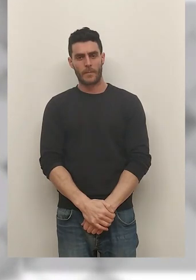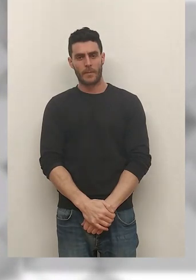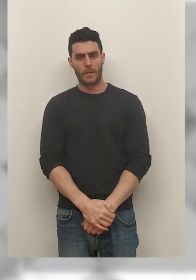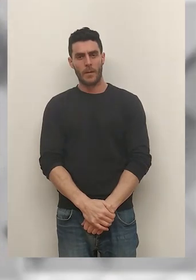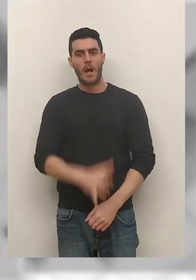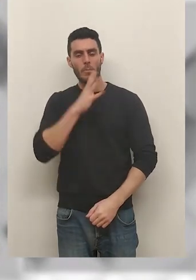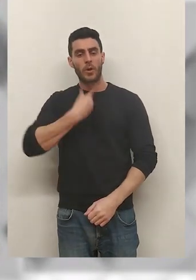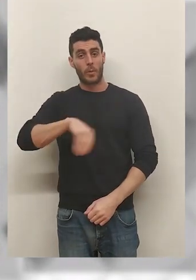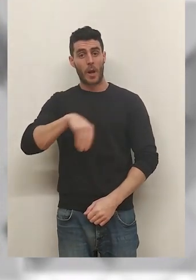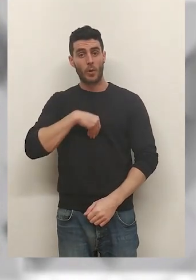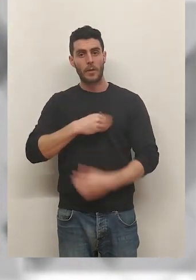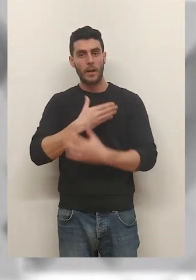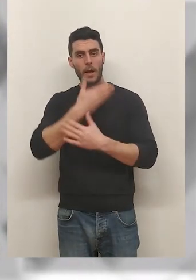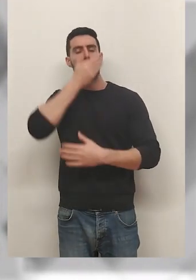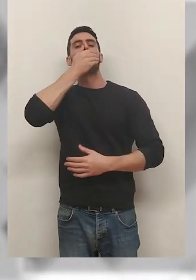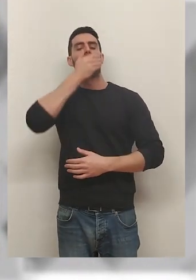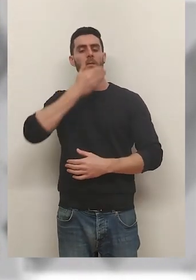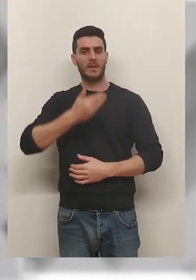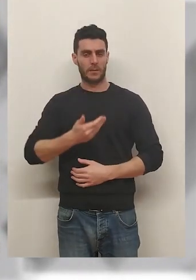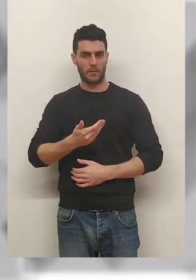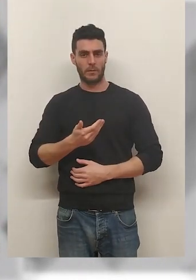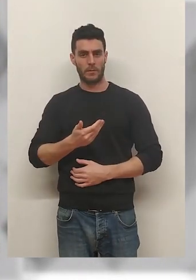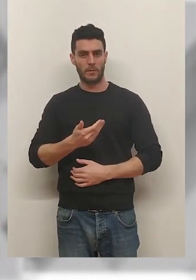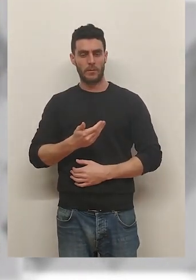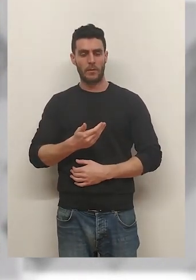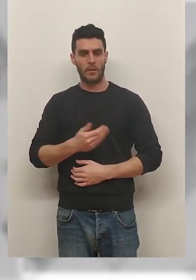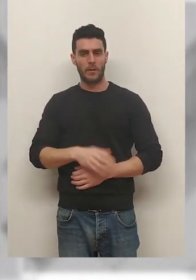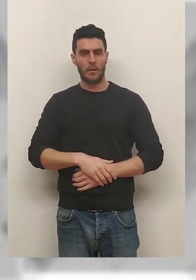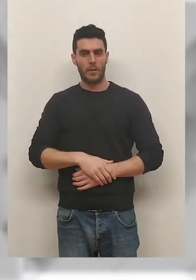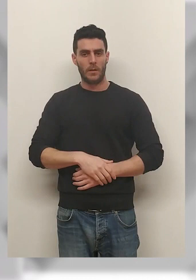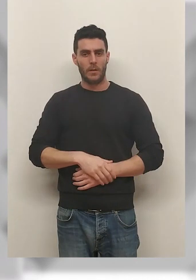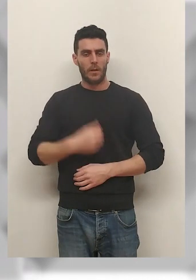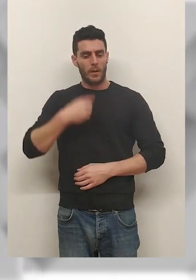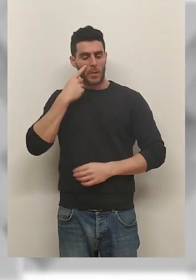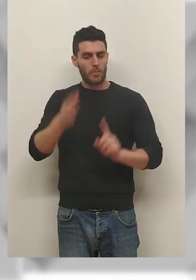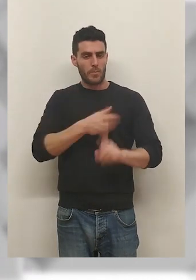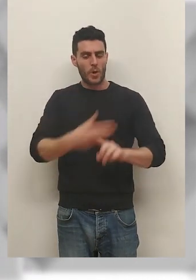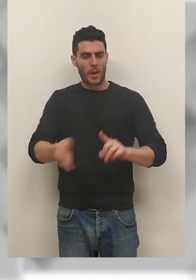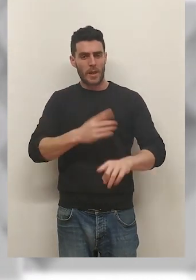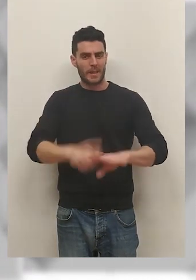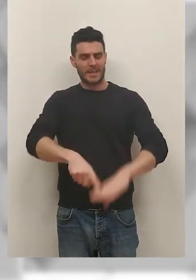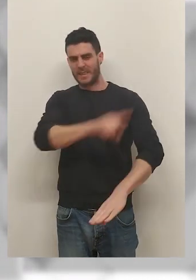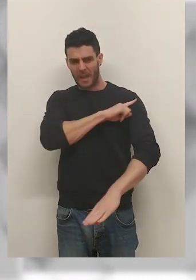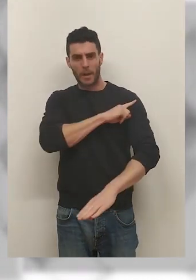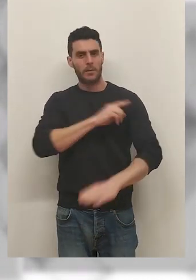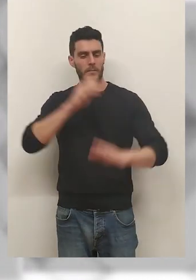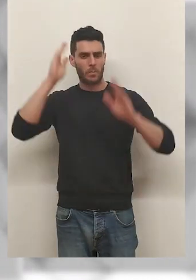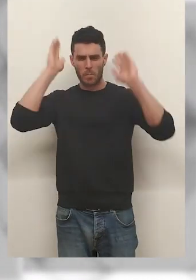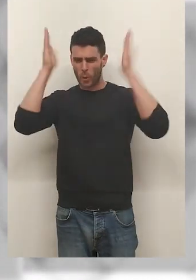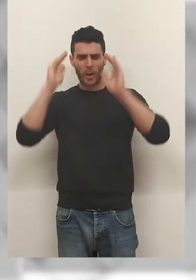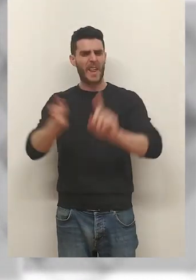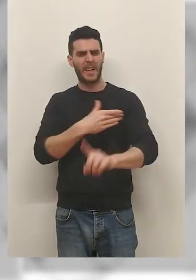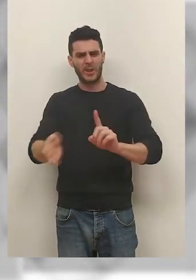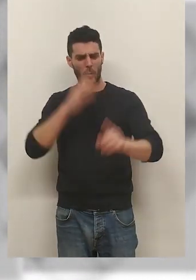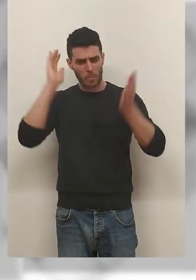La causa de la muerte es una asfixia, efectivamente. Nota una violencia extrema. Una brutalidad en la